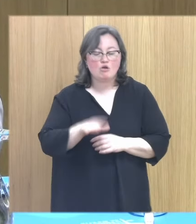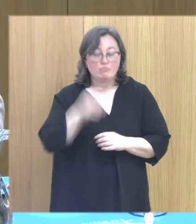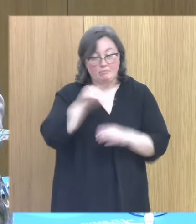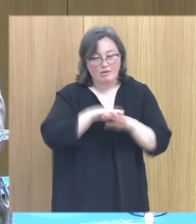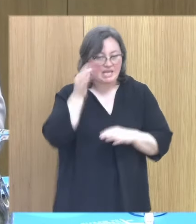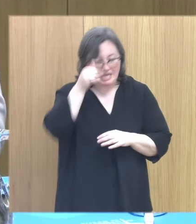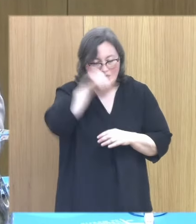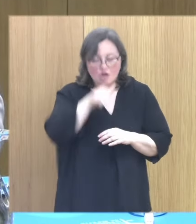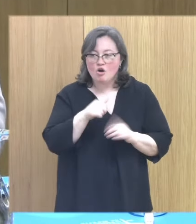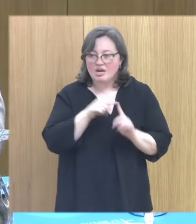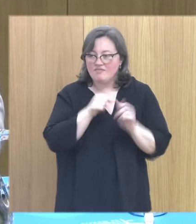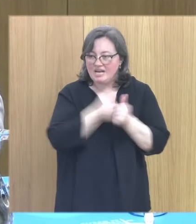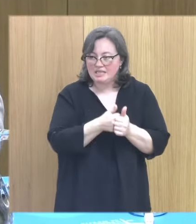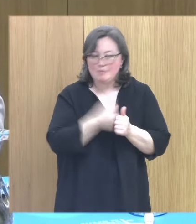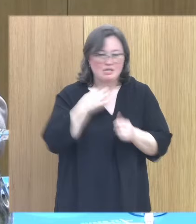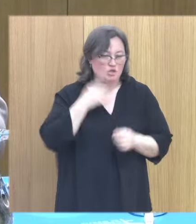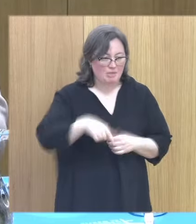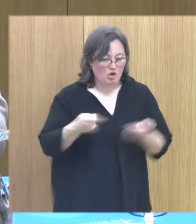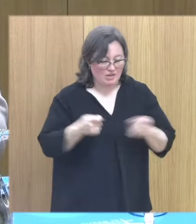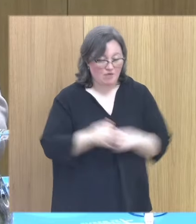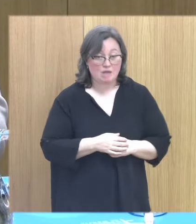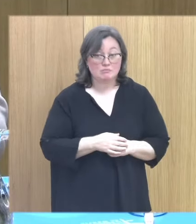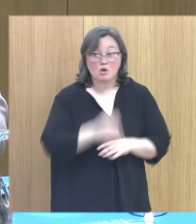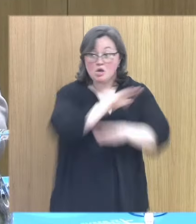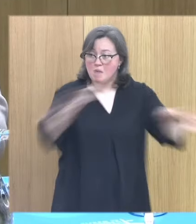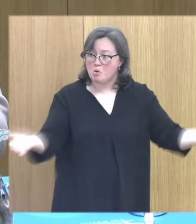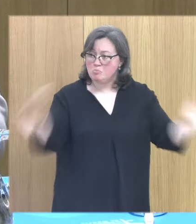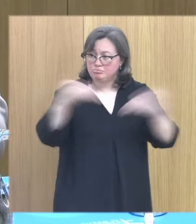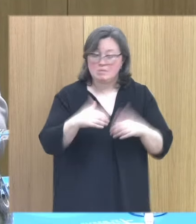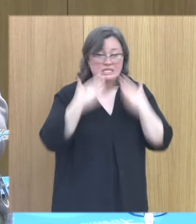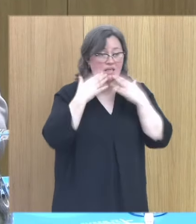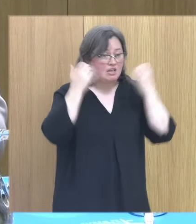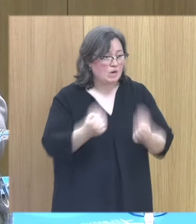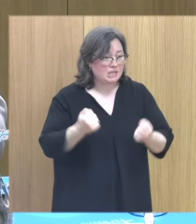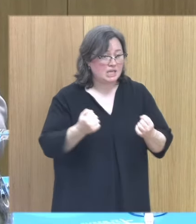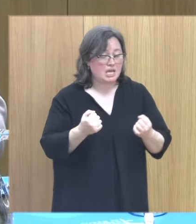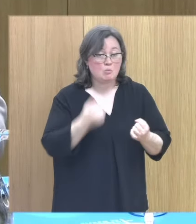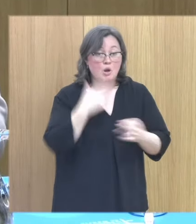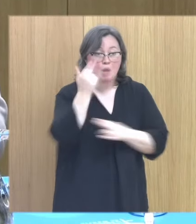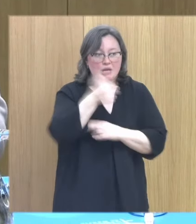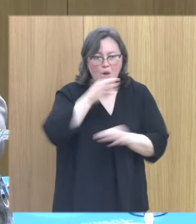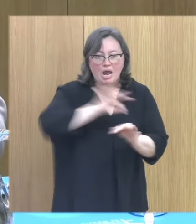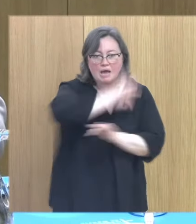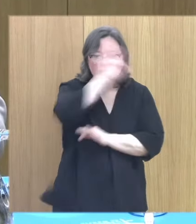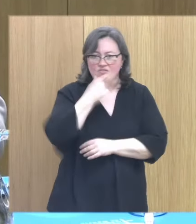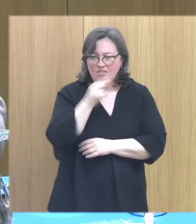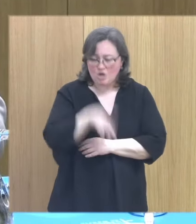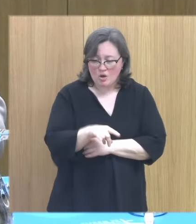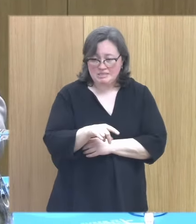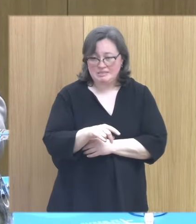a estar yo también vale os invito a que estéis y que muchísimas gracias porque un viernes por la tarde no es fácil